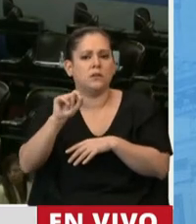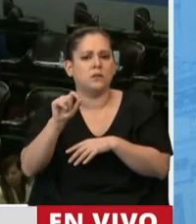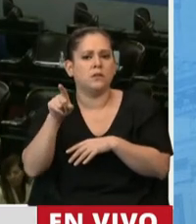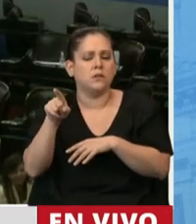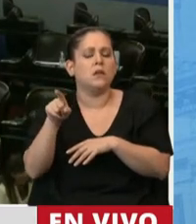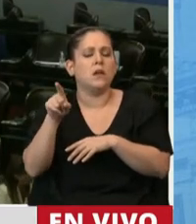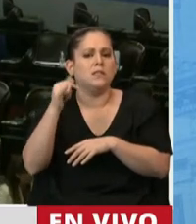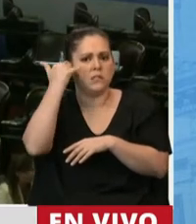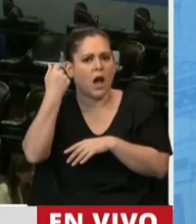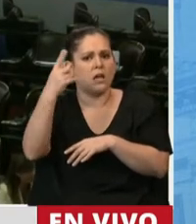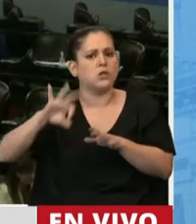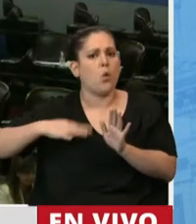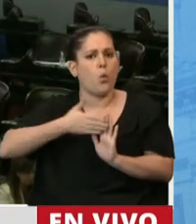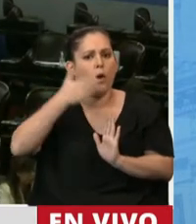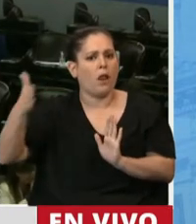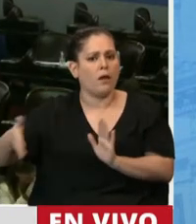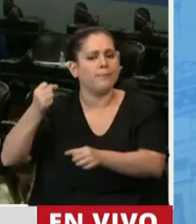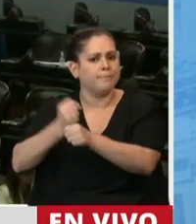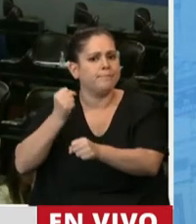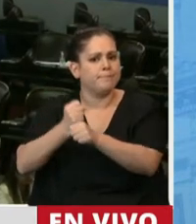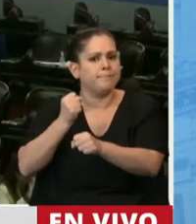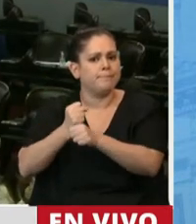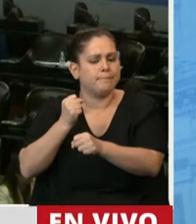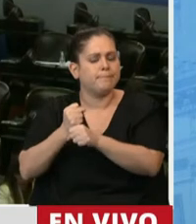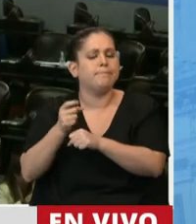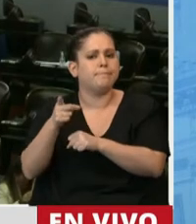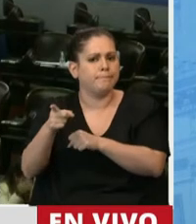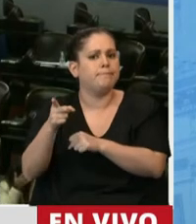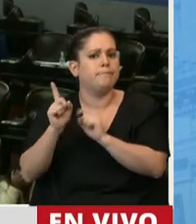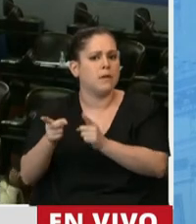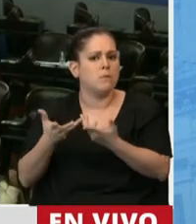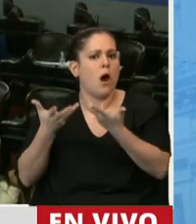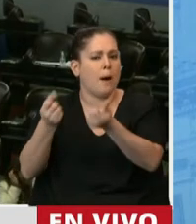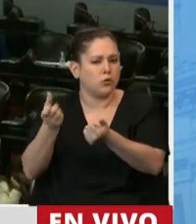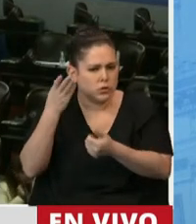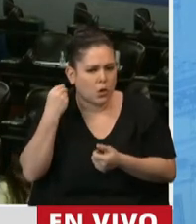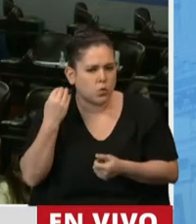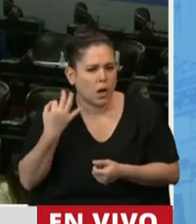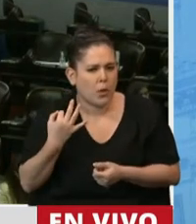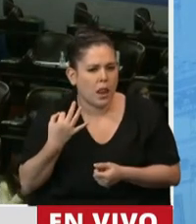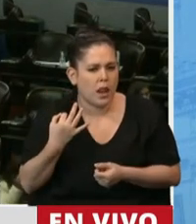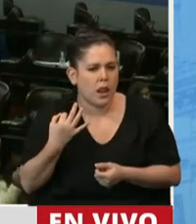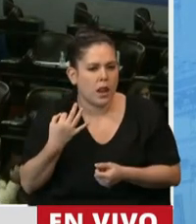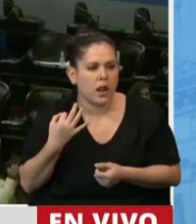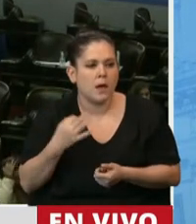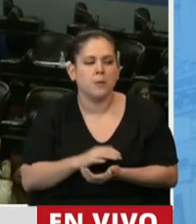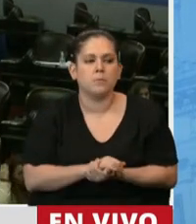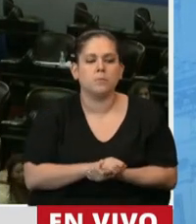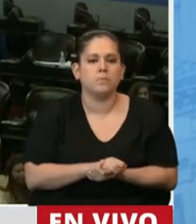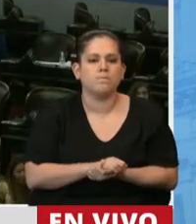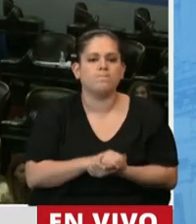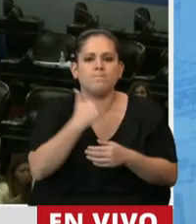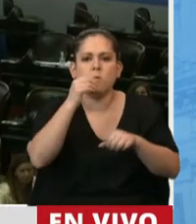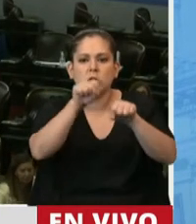hace ya un año, sinceramente con el apoyo, no sé si se escucha. ¿No se irá a caer el sistema,